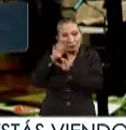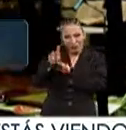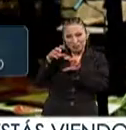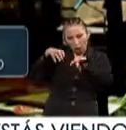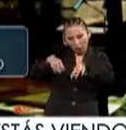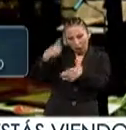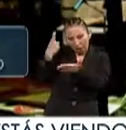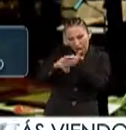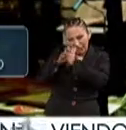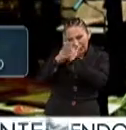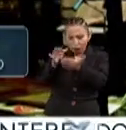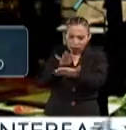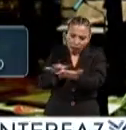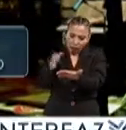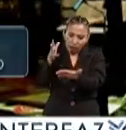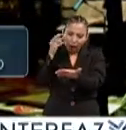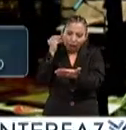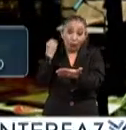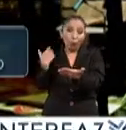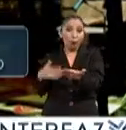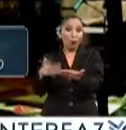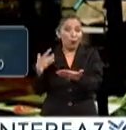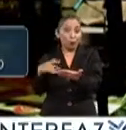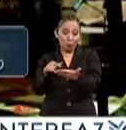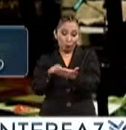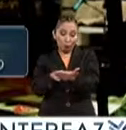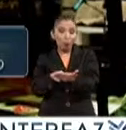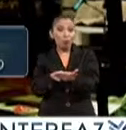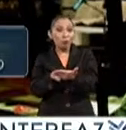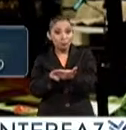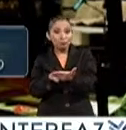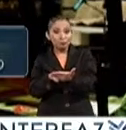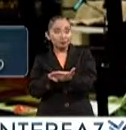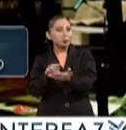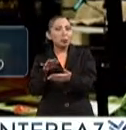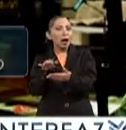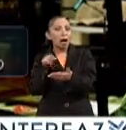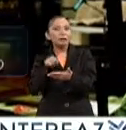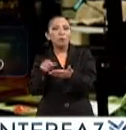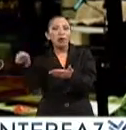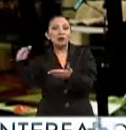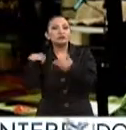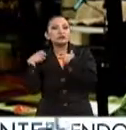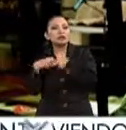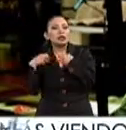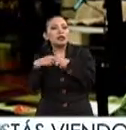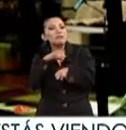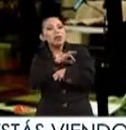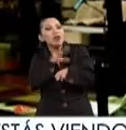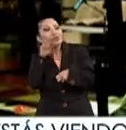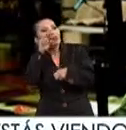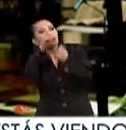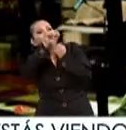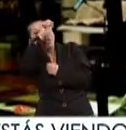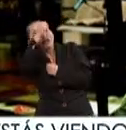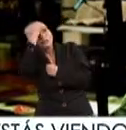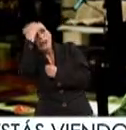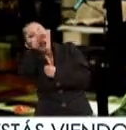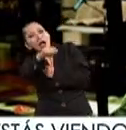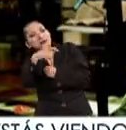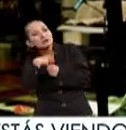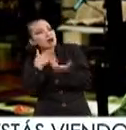monstruos aprendemos mucho sobre las ansiedades, los miedos, la